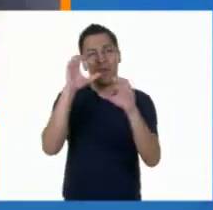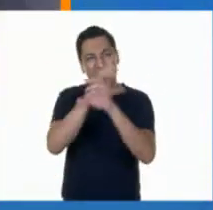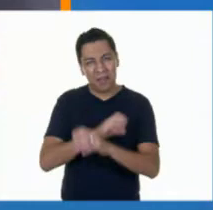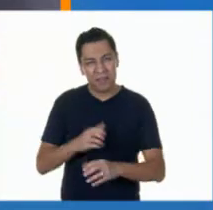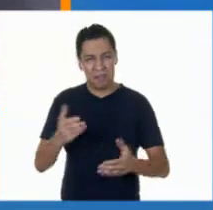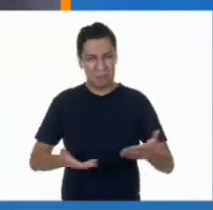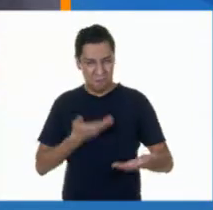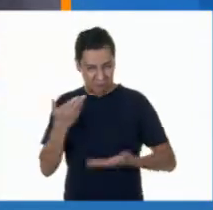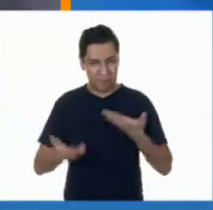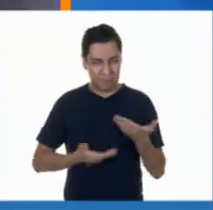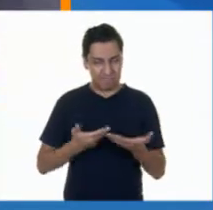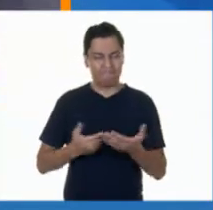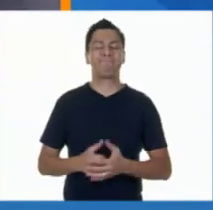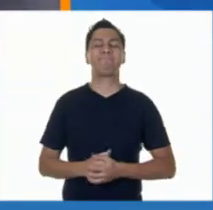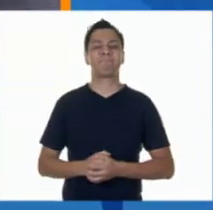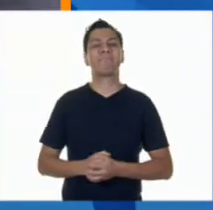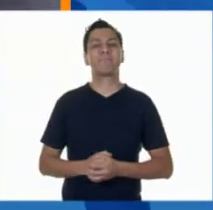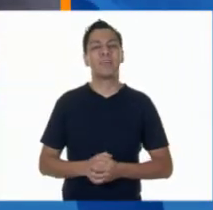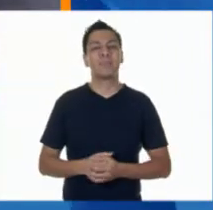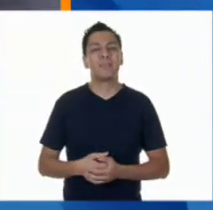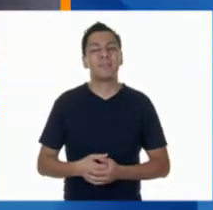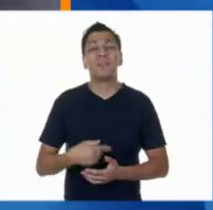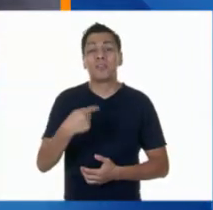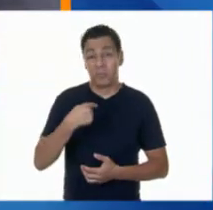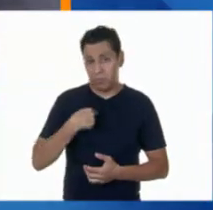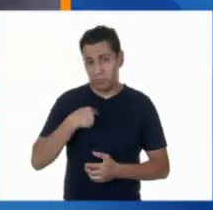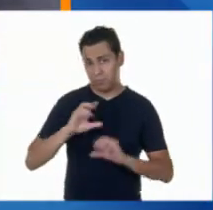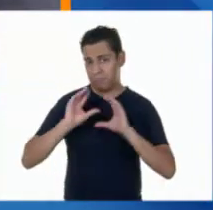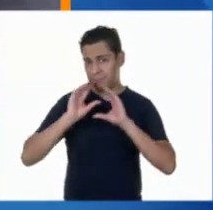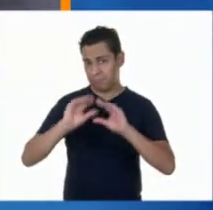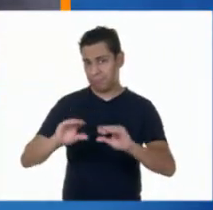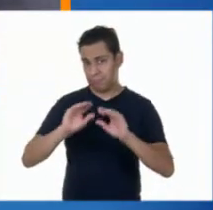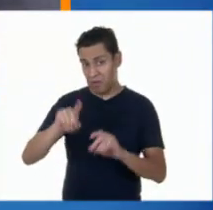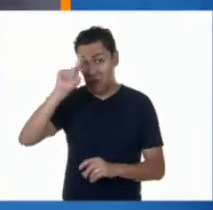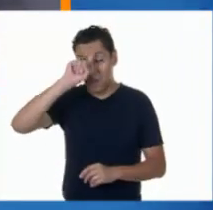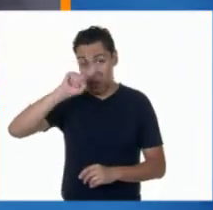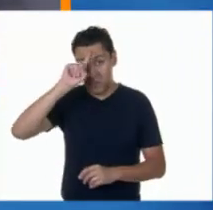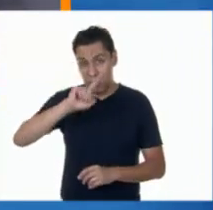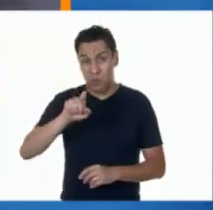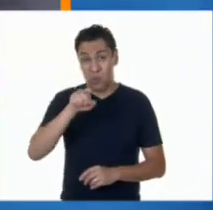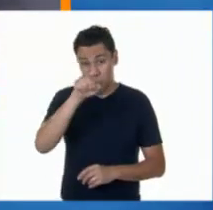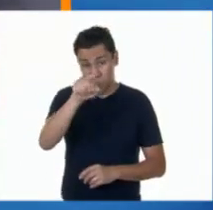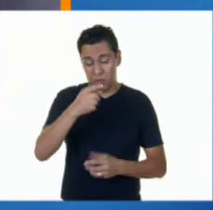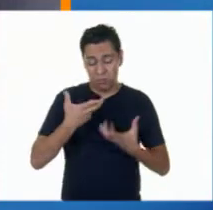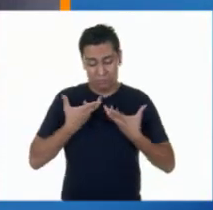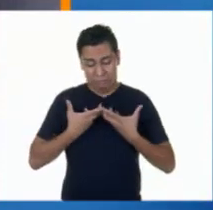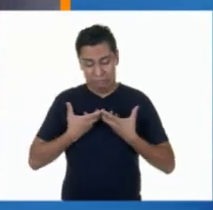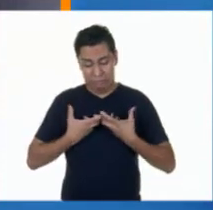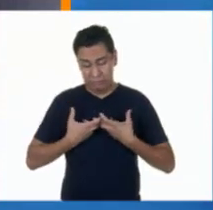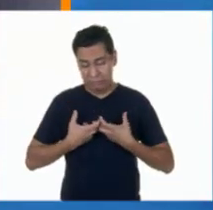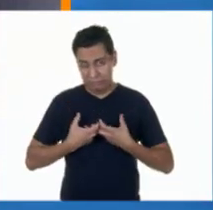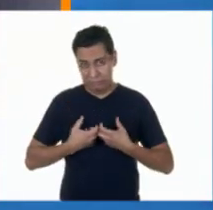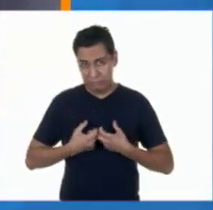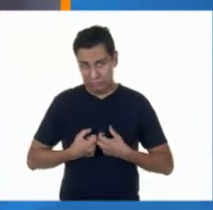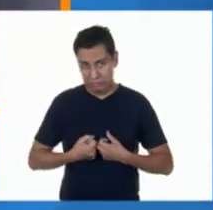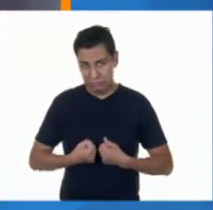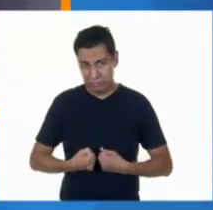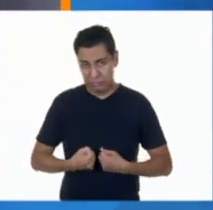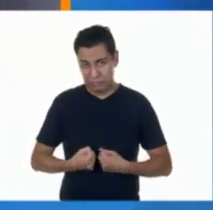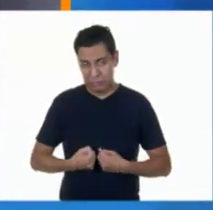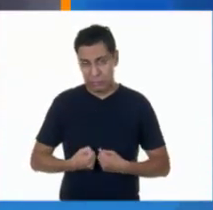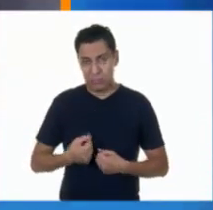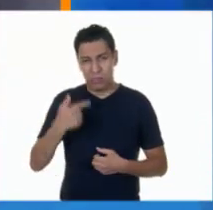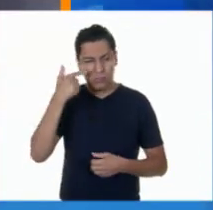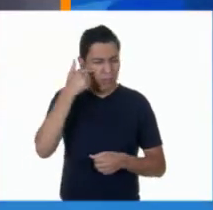Soy el profesor Marco Antonio Pérez Maldonado. Y desde mi experiencia docente, cuando las niñas y los niños se encuentran